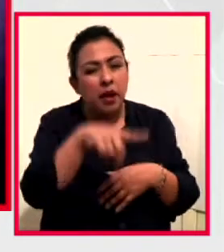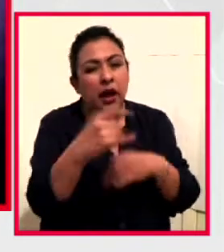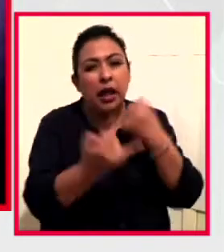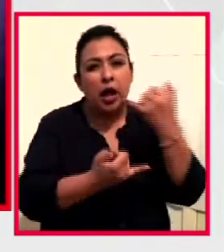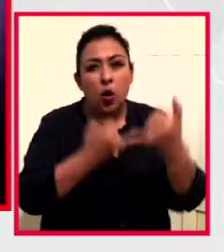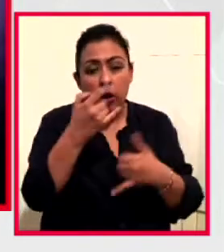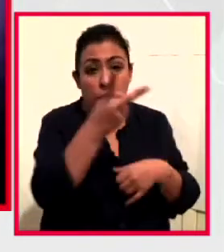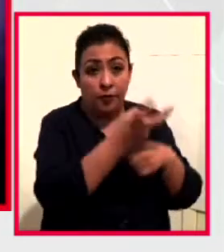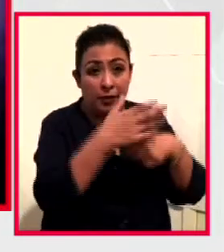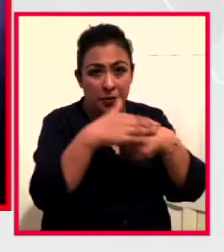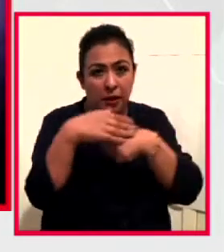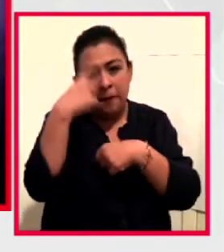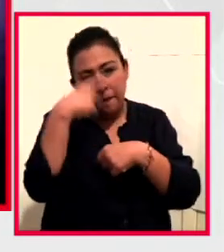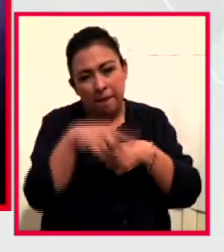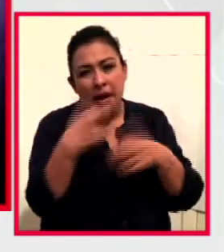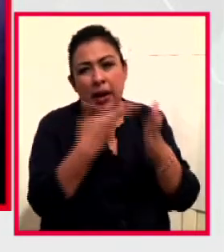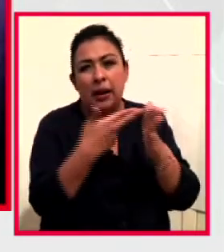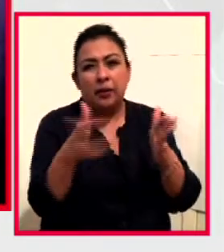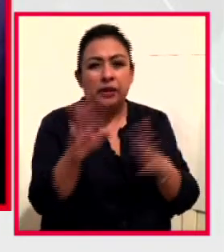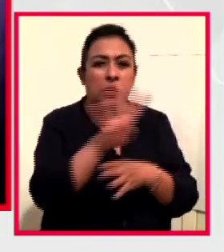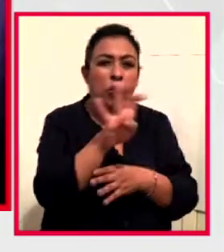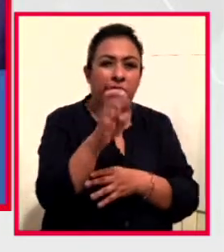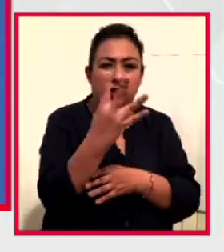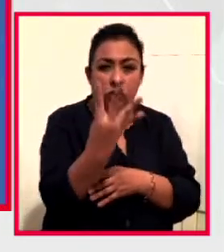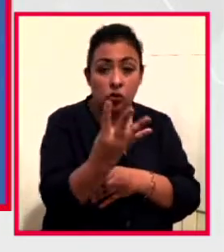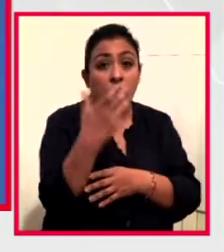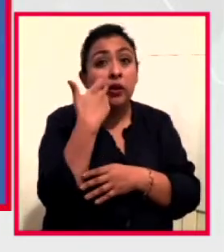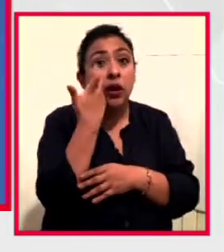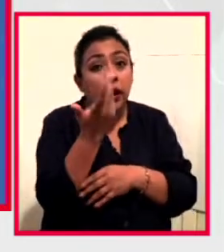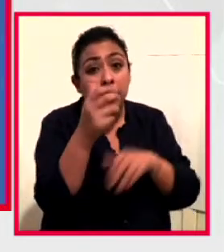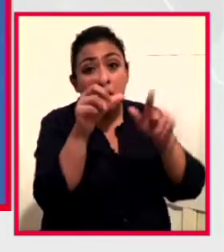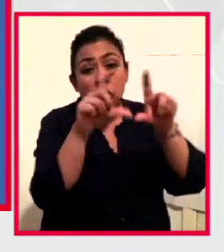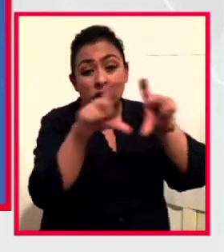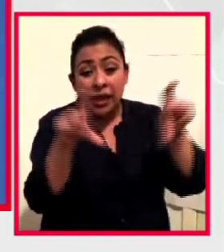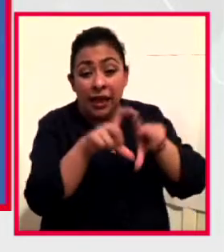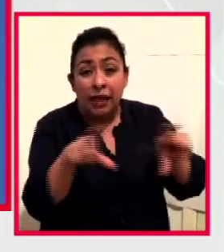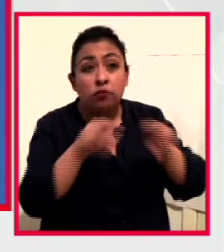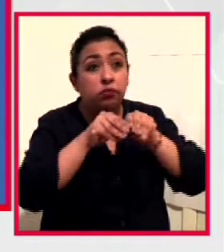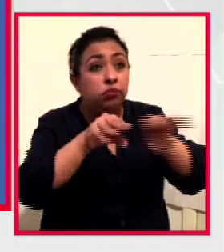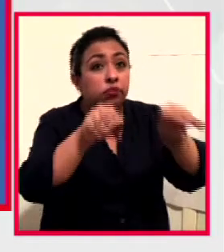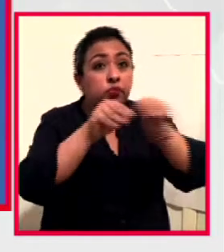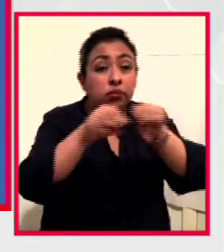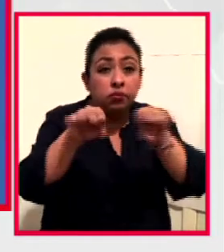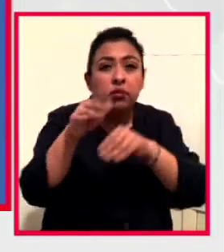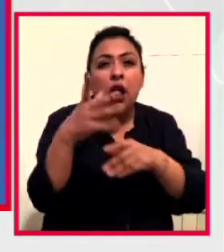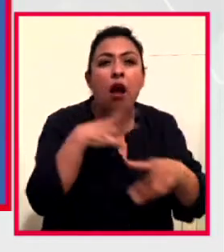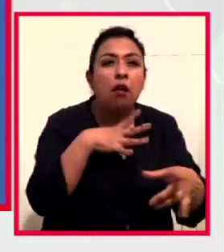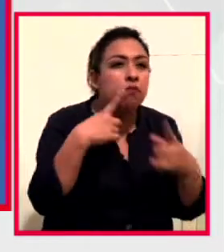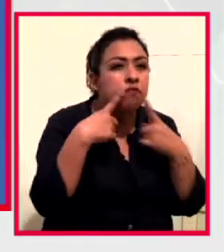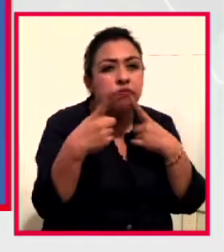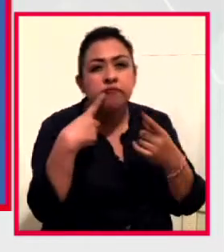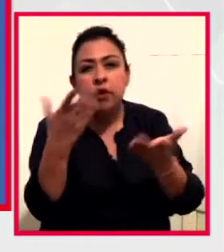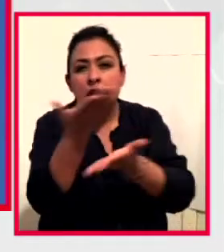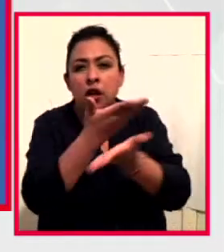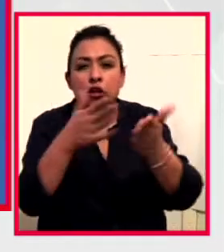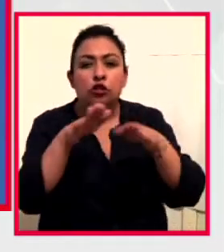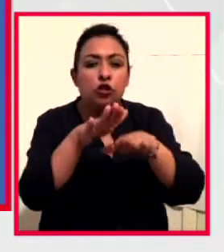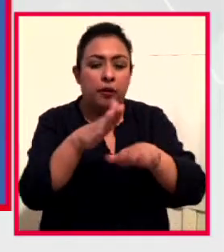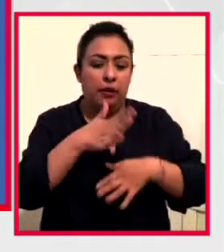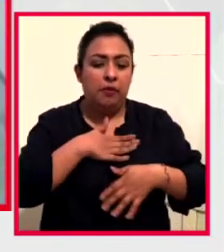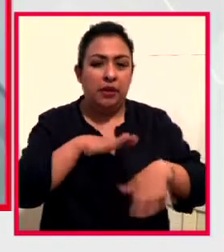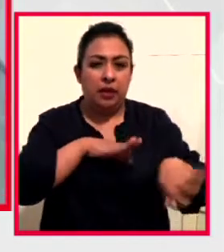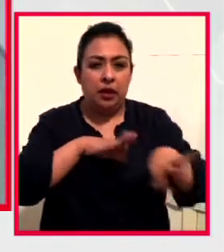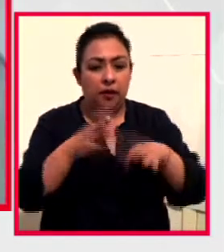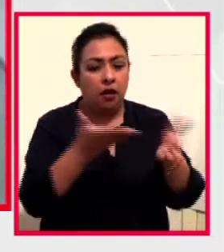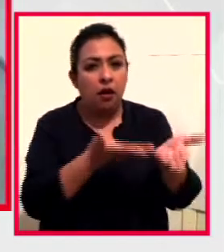la convocatoria para la revista 404 se buscan artículos de divulgación que fomenten la discusión sobre nuestras prácticas y relaciones mediadas